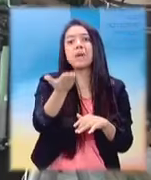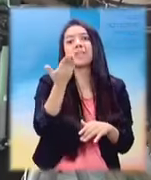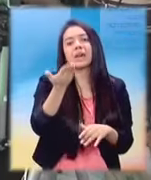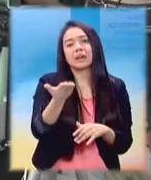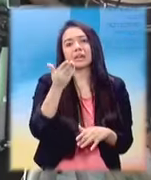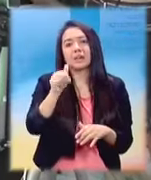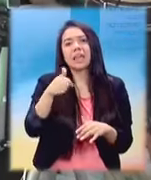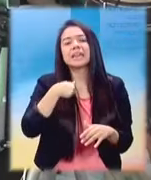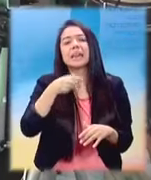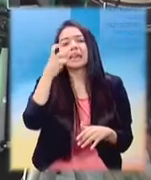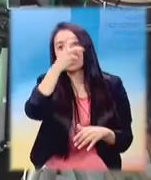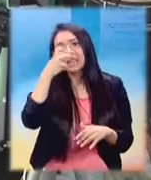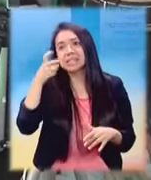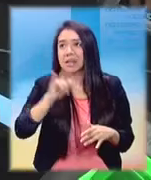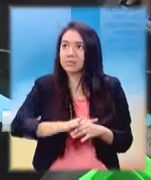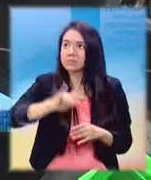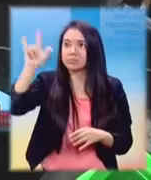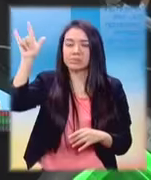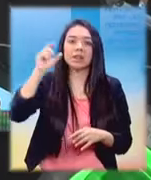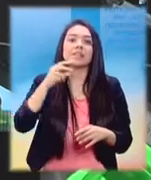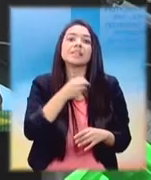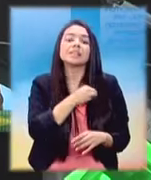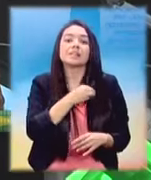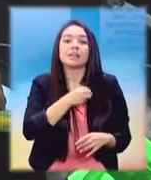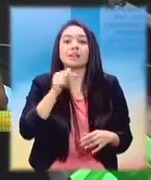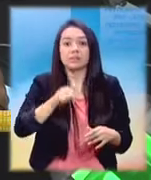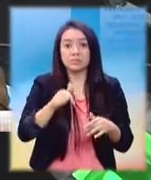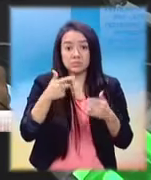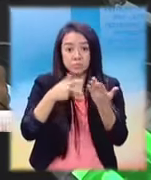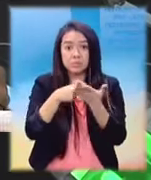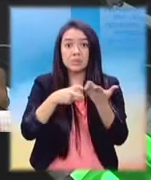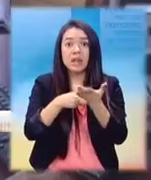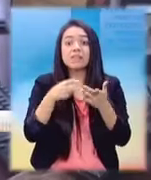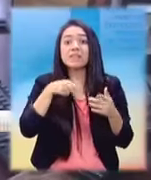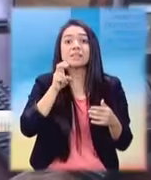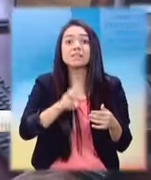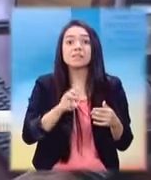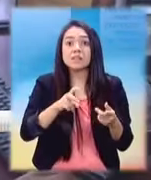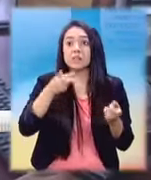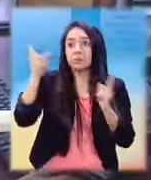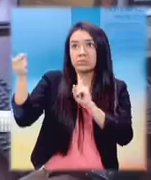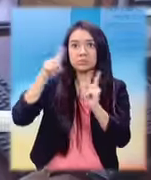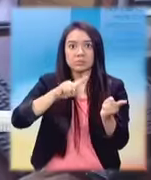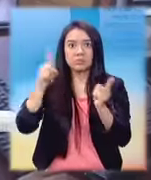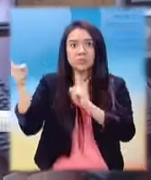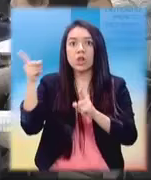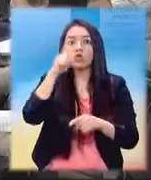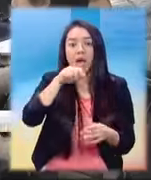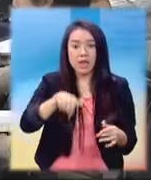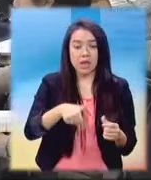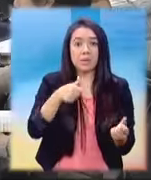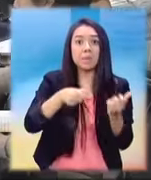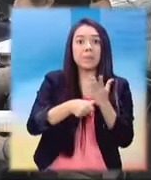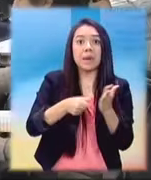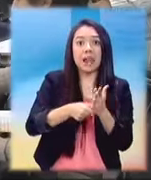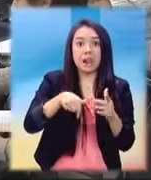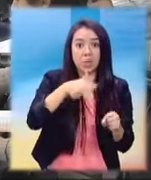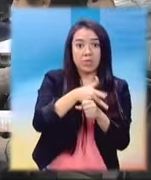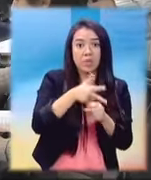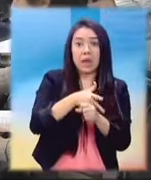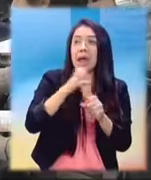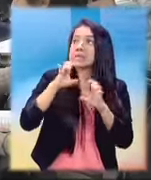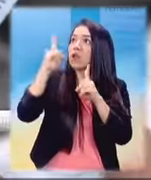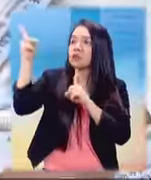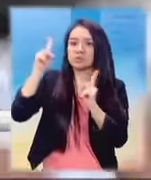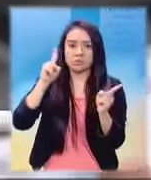que el Estado dé respuesta a los guatemaltecos que están en este momento doblemente indocumentados. Por una Guatemala en Paz,